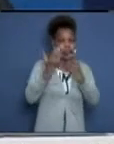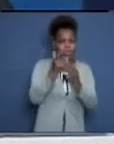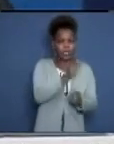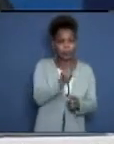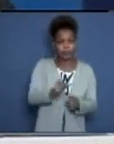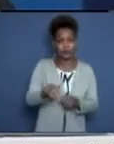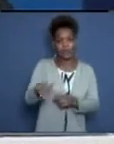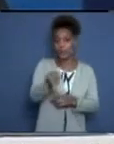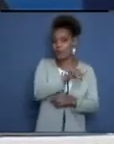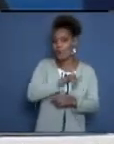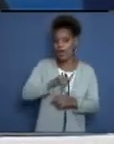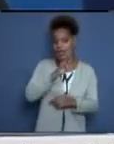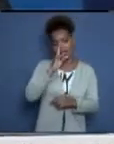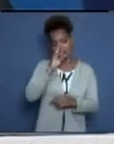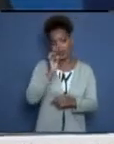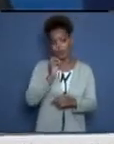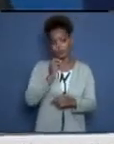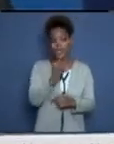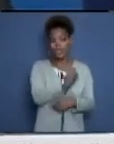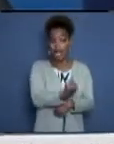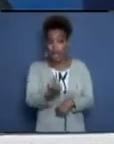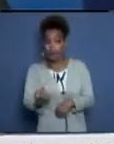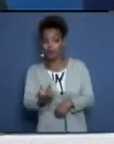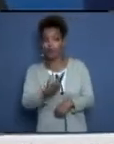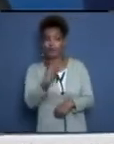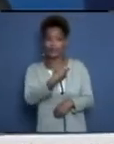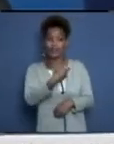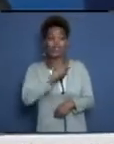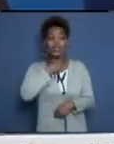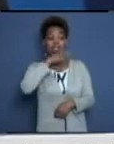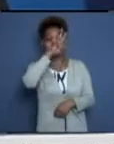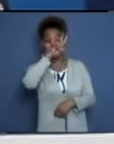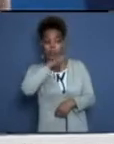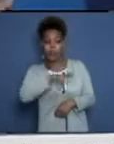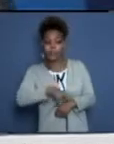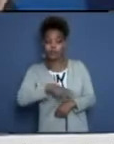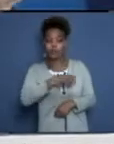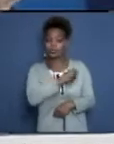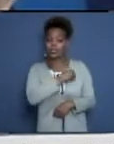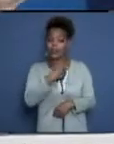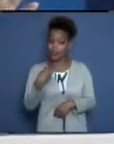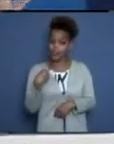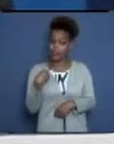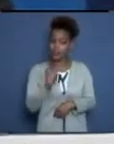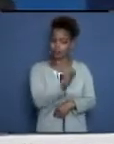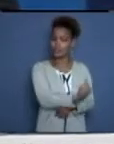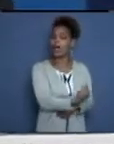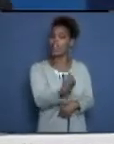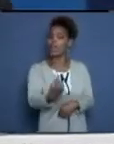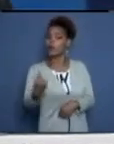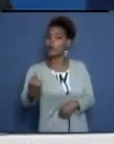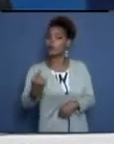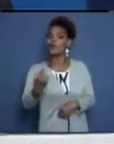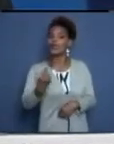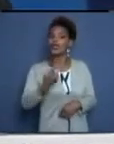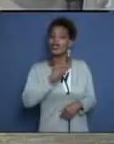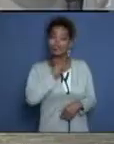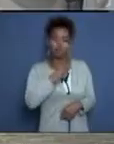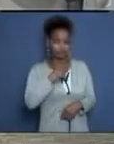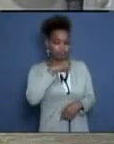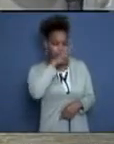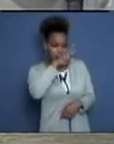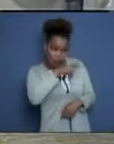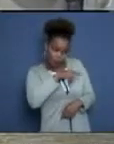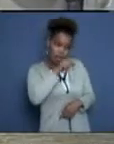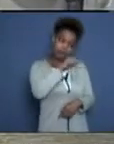una evaluación médica y el tratamiento dirigido con aspirina para algunas personas de riesgo que tengan